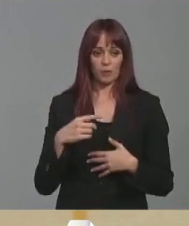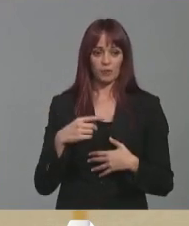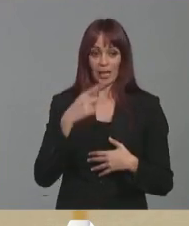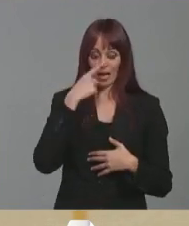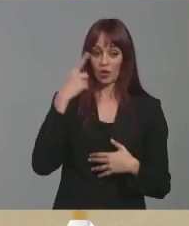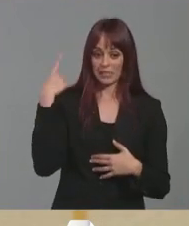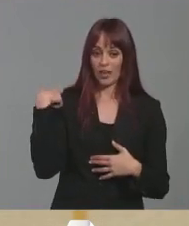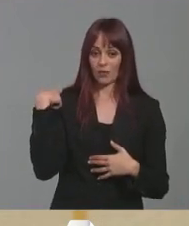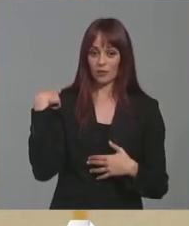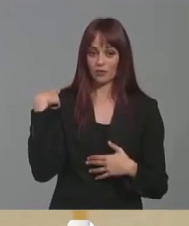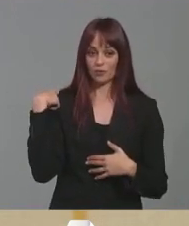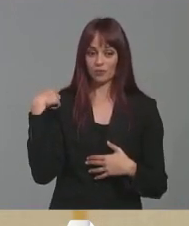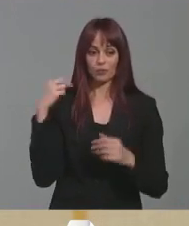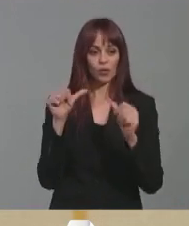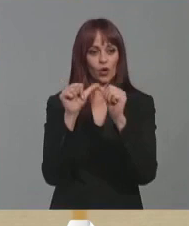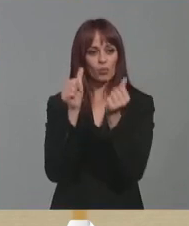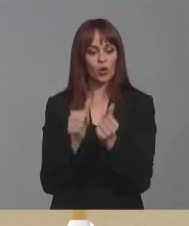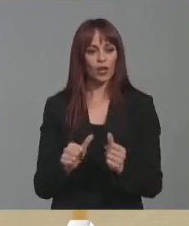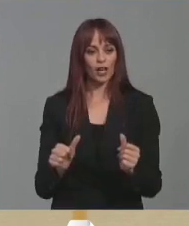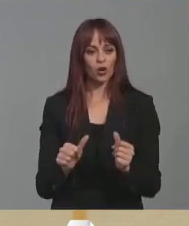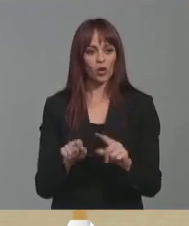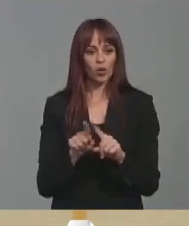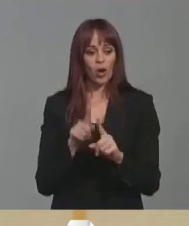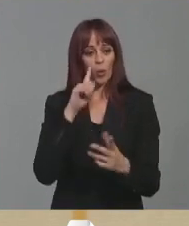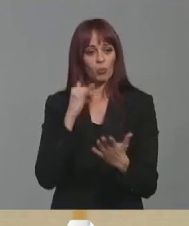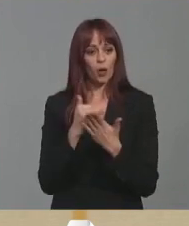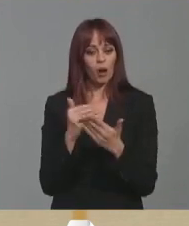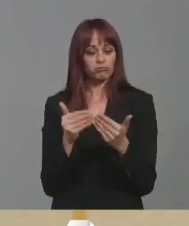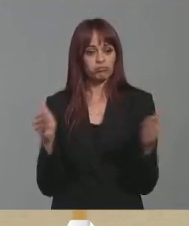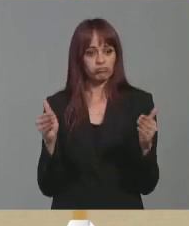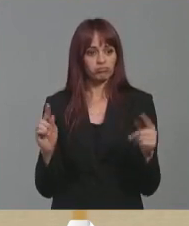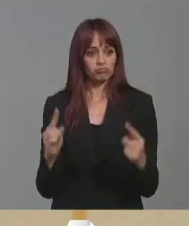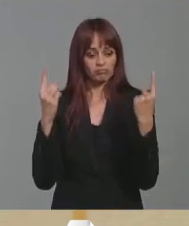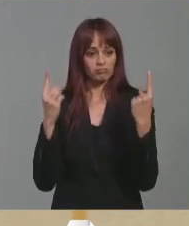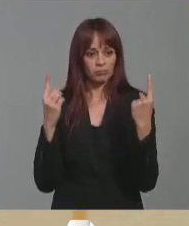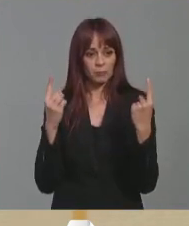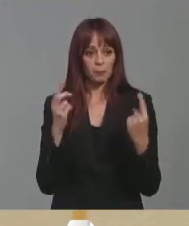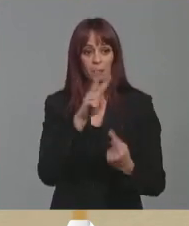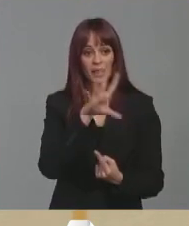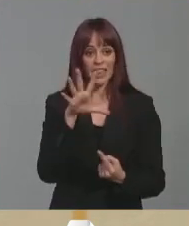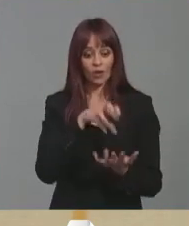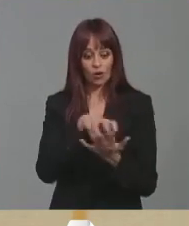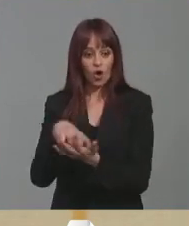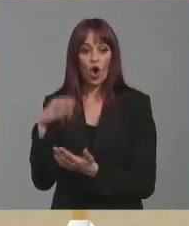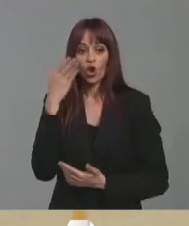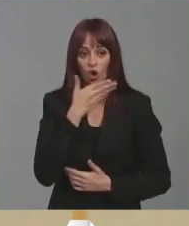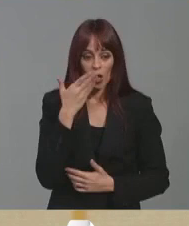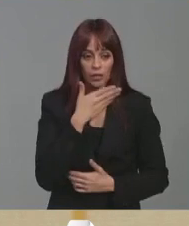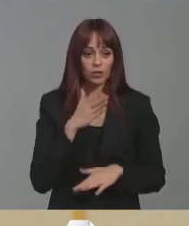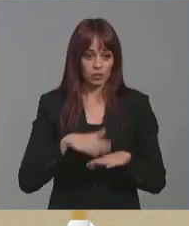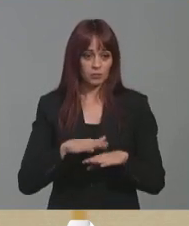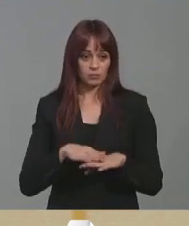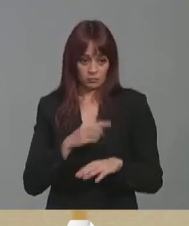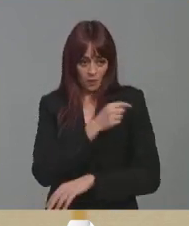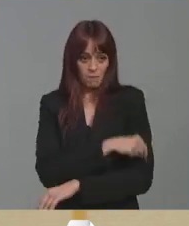el año pasado de poner un modelo, digamos un piloto en 25 centros escolares para llevar a los